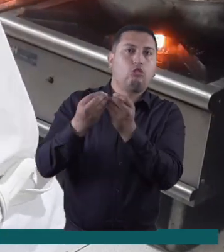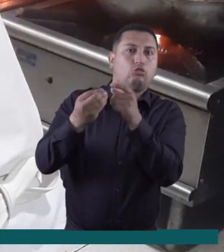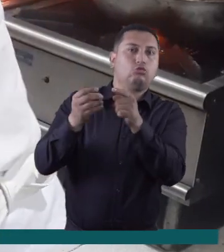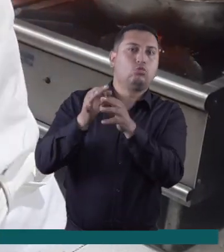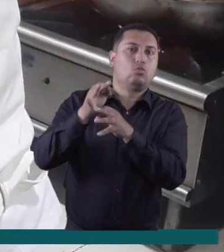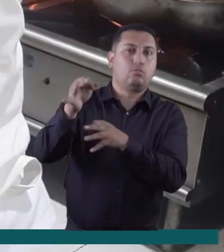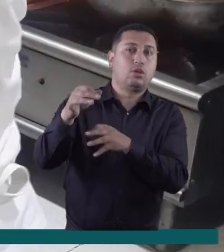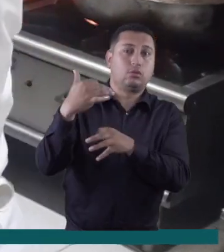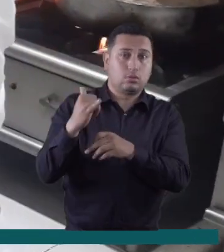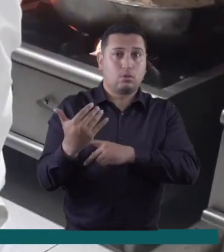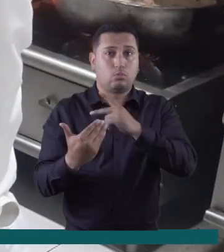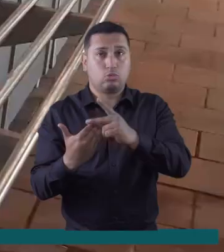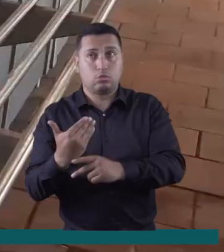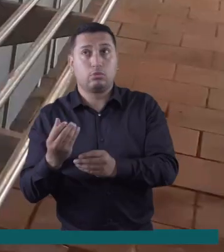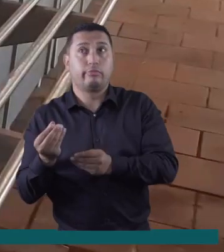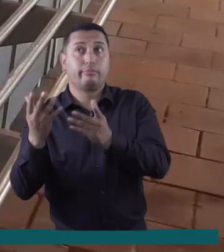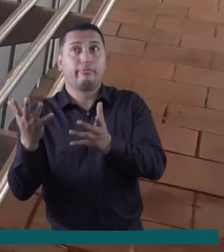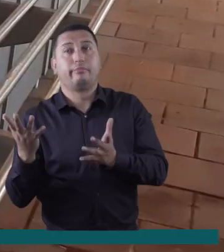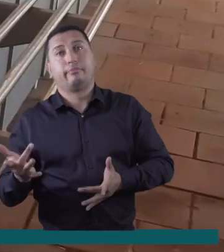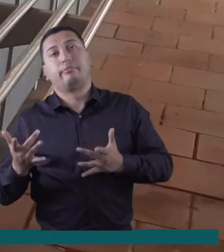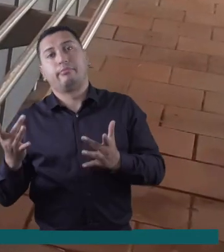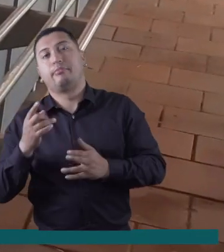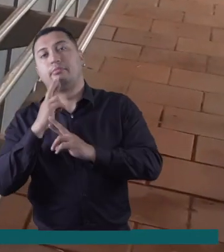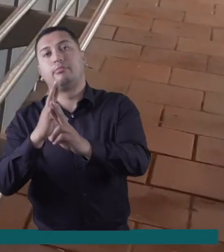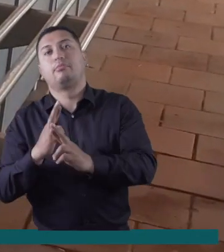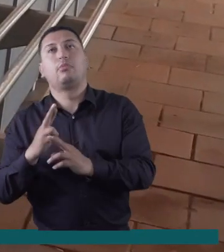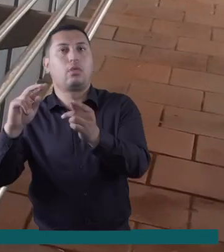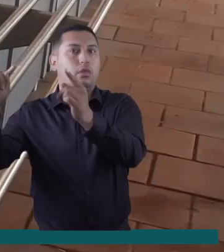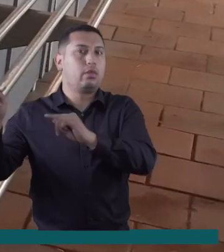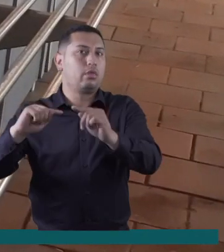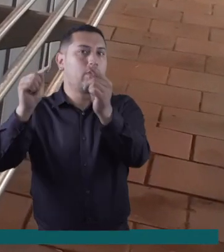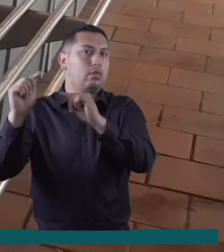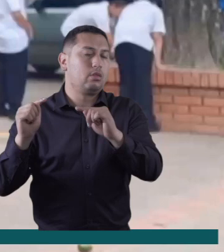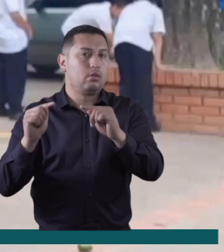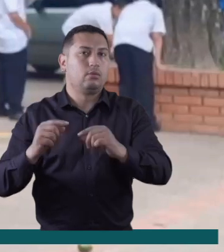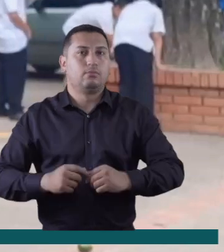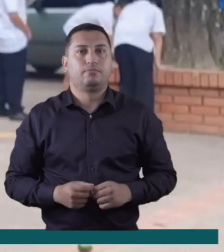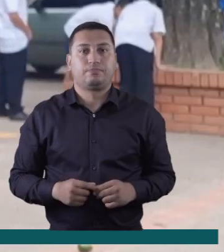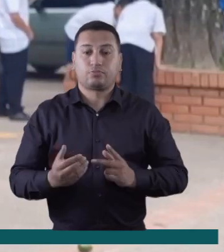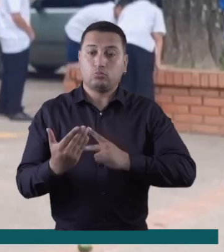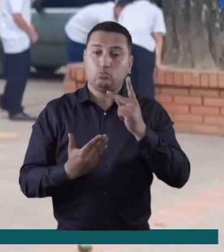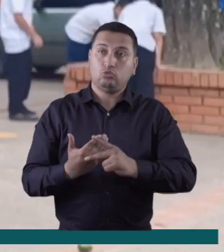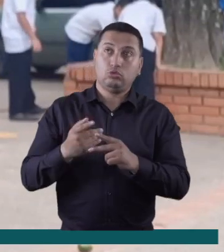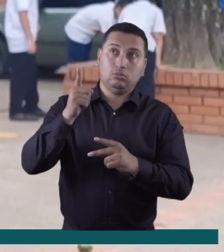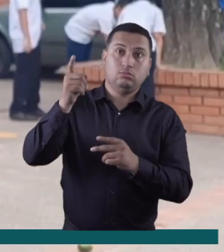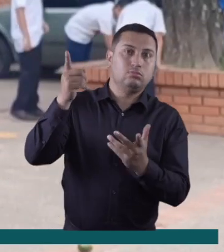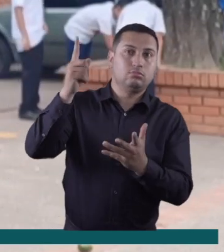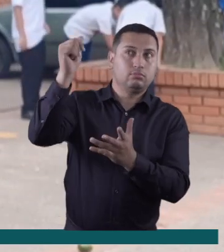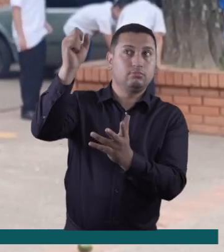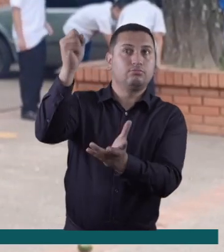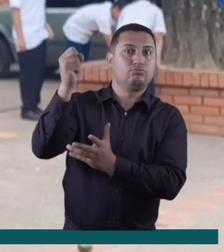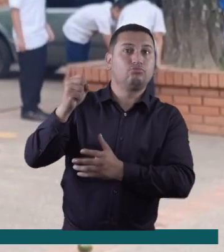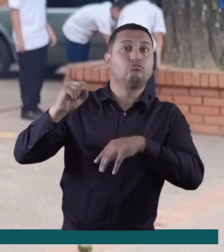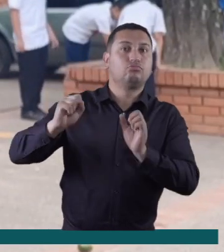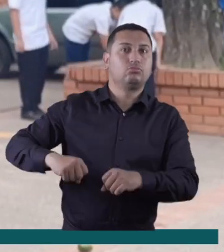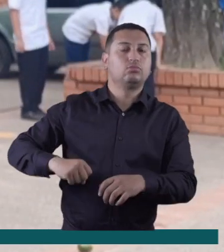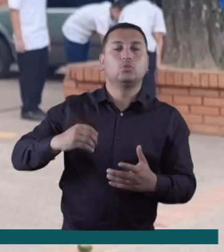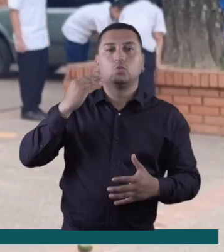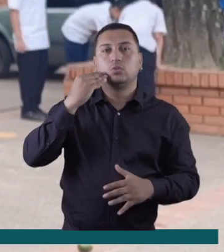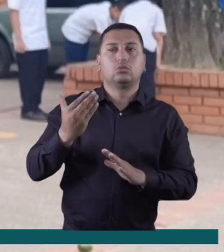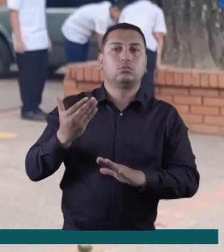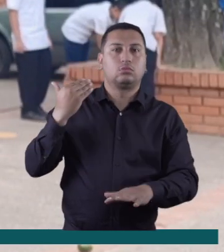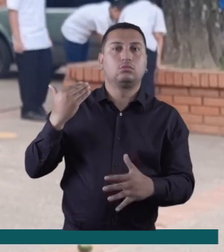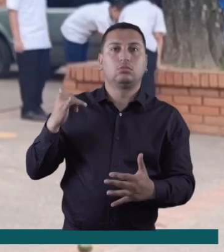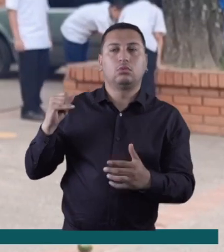recursos por parte del Consejo Municipal, donde el proyecto ya pasó a debate en sesión plenaria. Al término de este informe, el proyecto que garantiza los